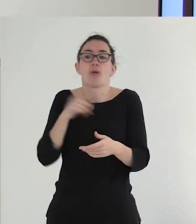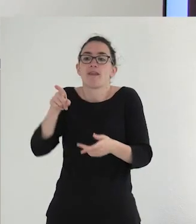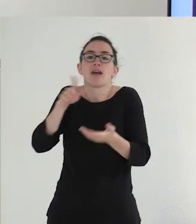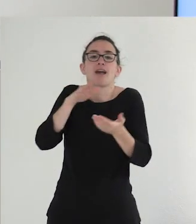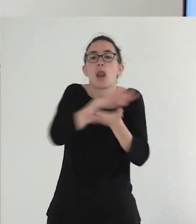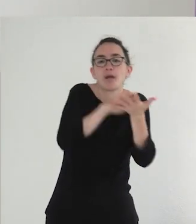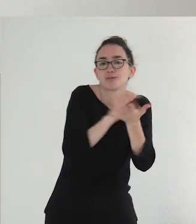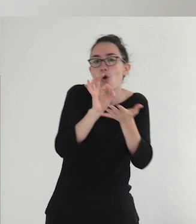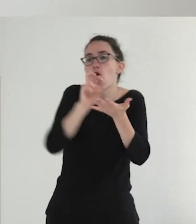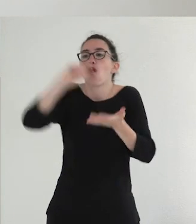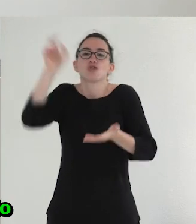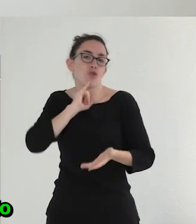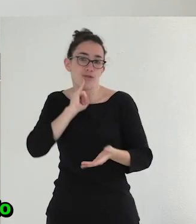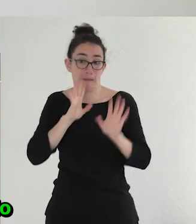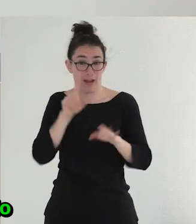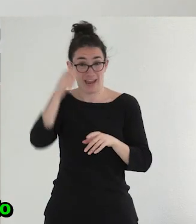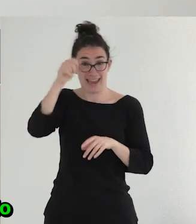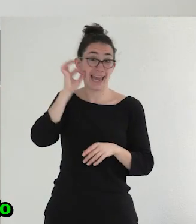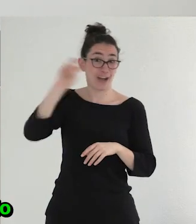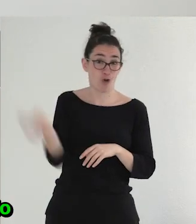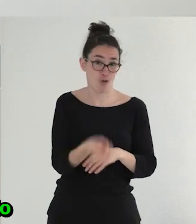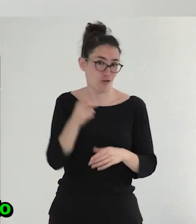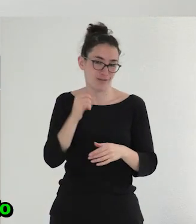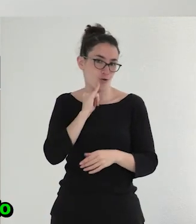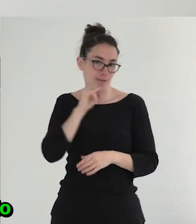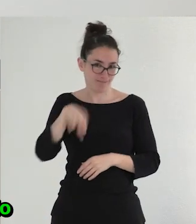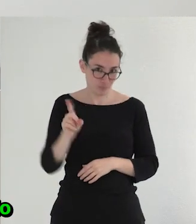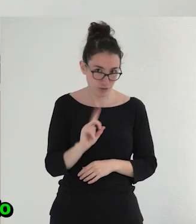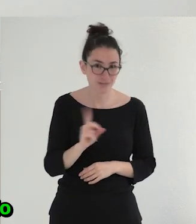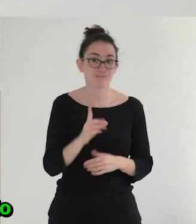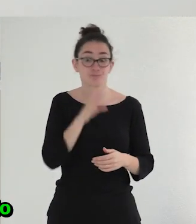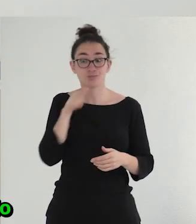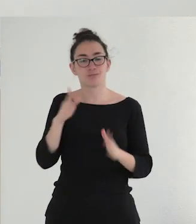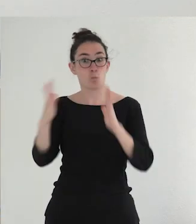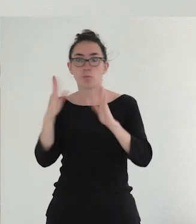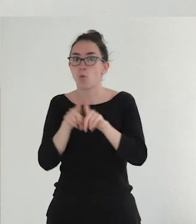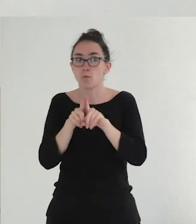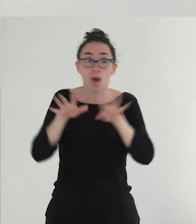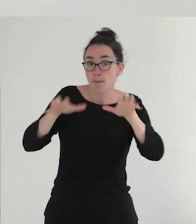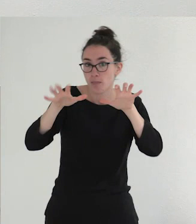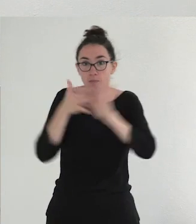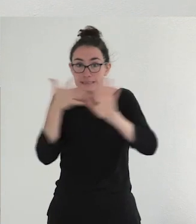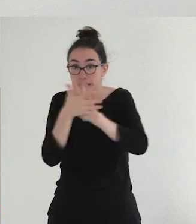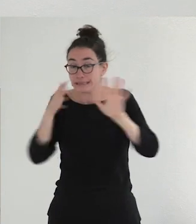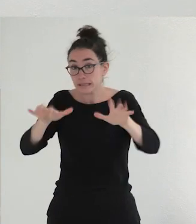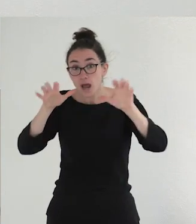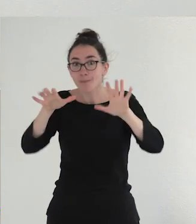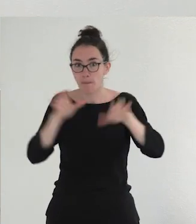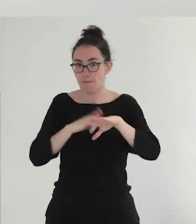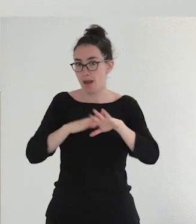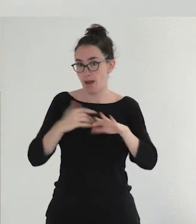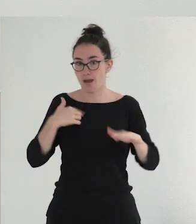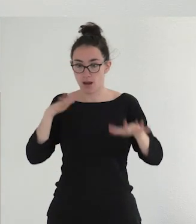hablan ese idioma, es que no lo hablan. Y probablemente, pues la infancia es el momento de ponerse las pilas para aprenderlo y es un momento de